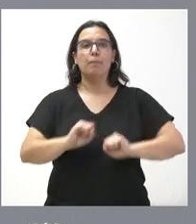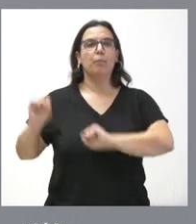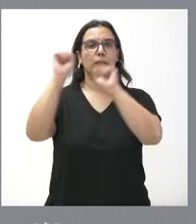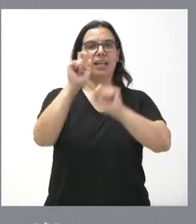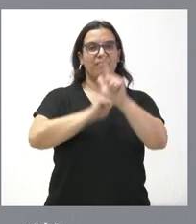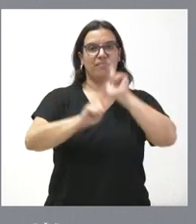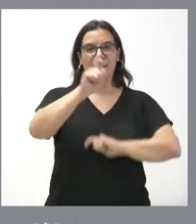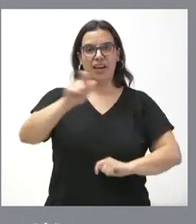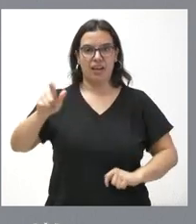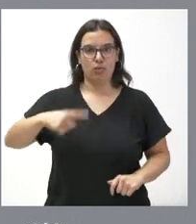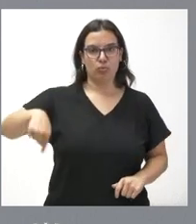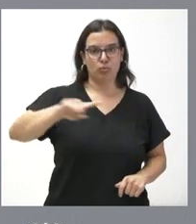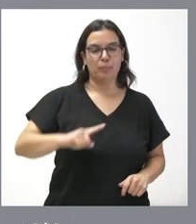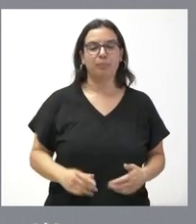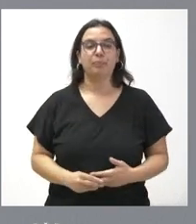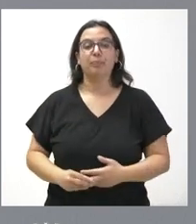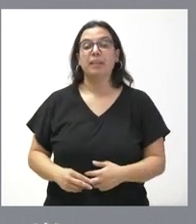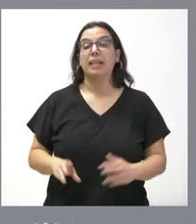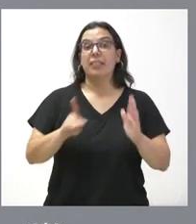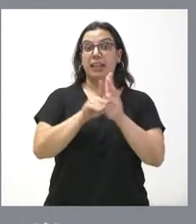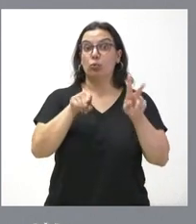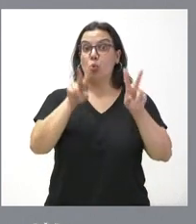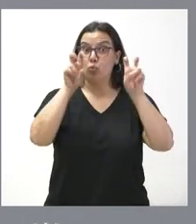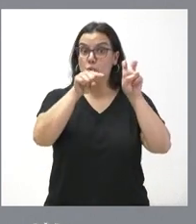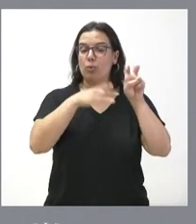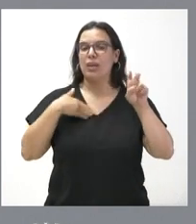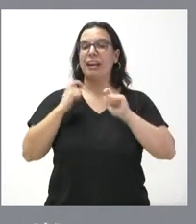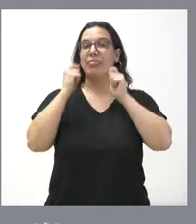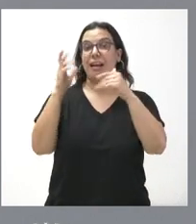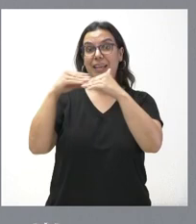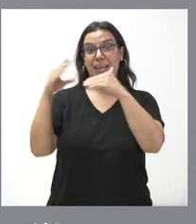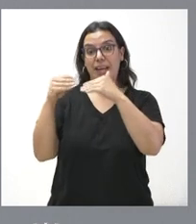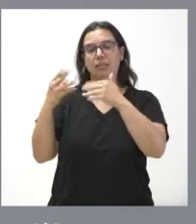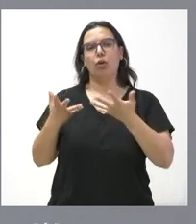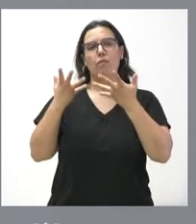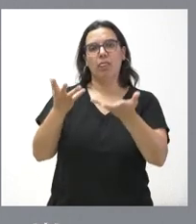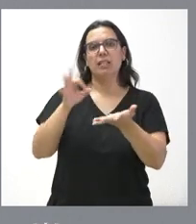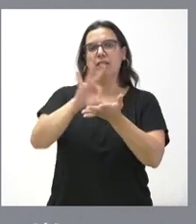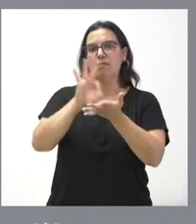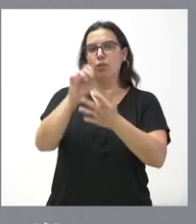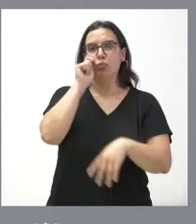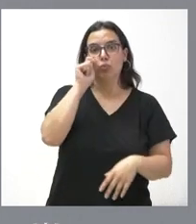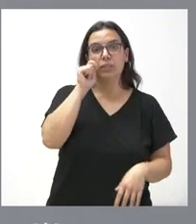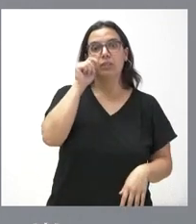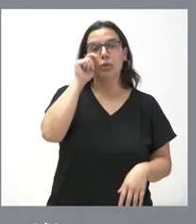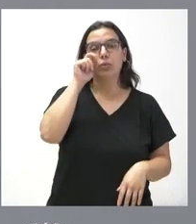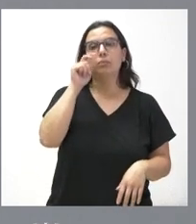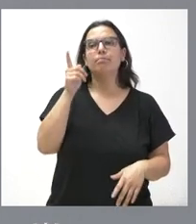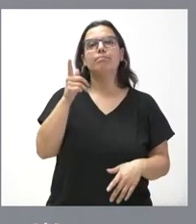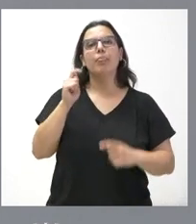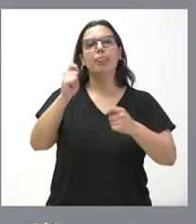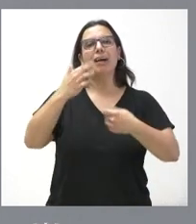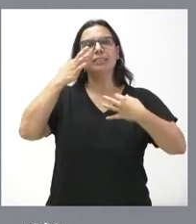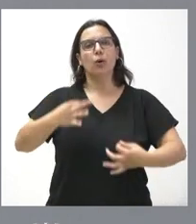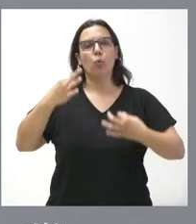viajeros. Este nuevo decreto busca dotar a los clientes de los servicios turísticos, a los turistas, de una mayor seguridad